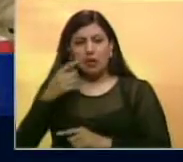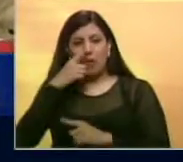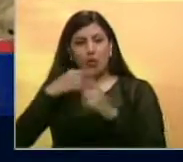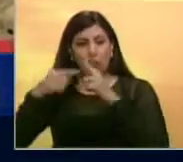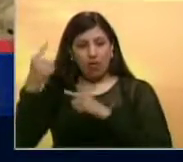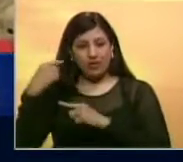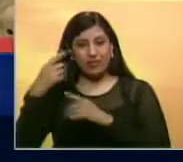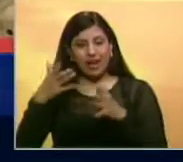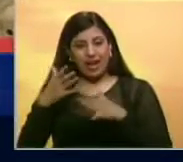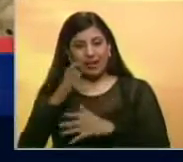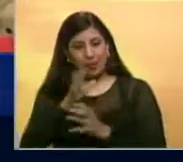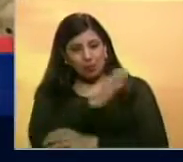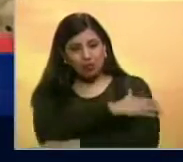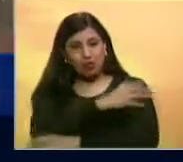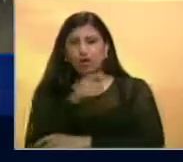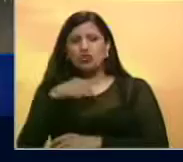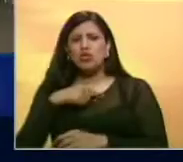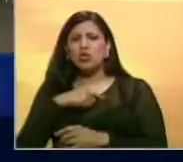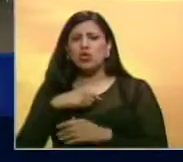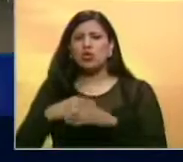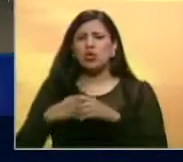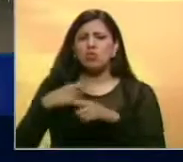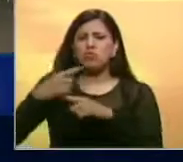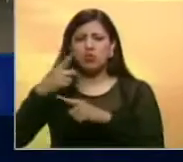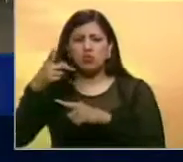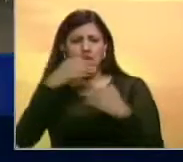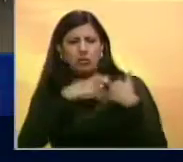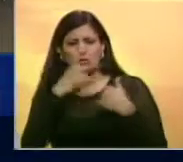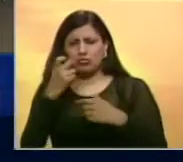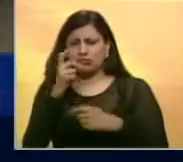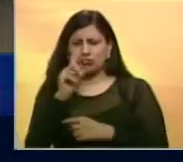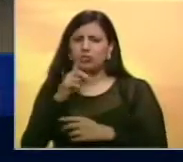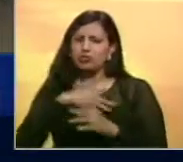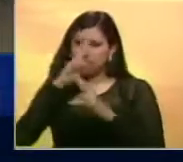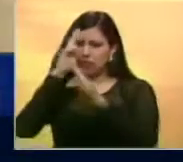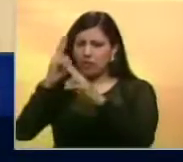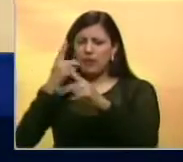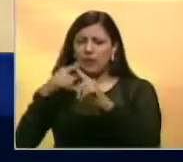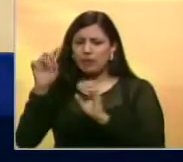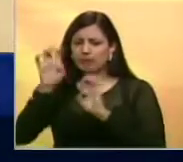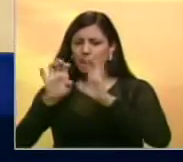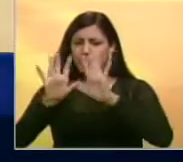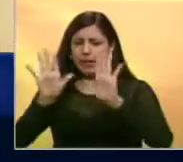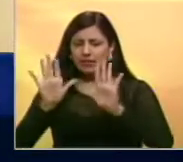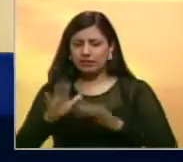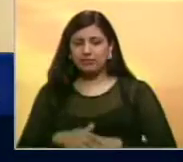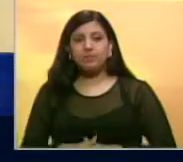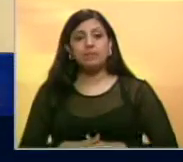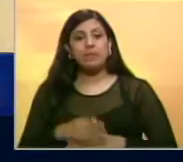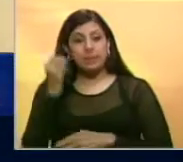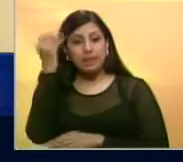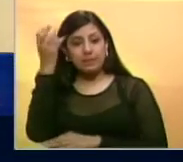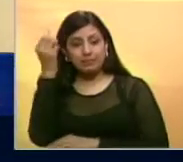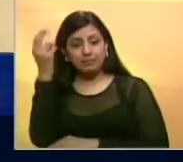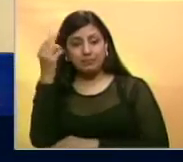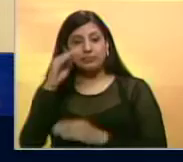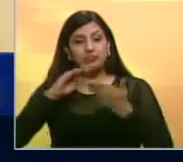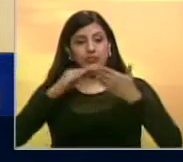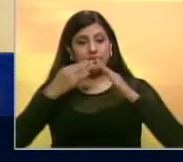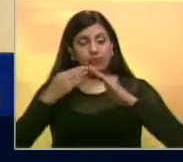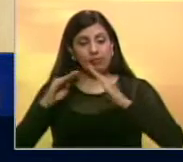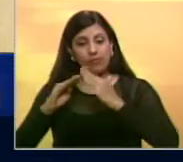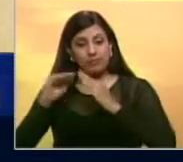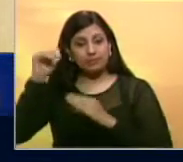año y que la instancia no busca restar competencia a la nueva Asamblea Nacional. Desde el Parlamento Comunal Nacional nos venimos